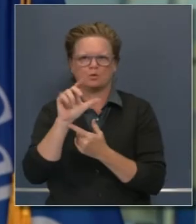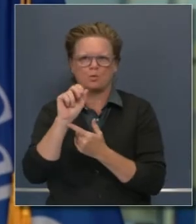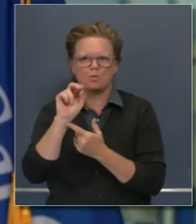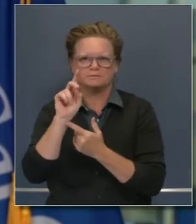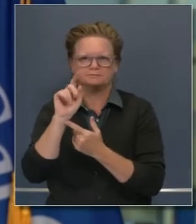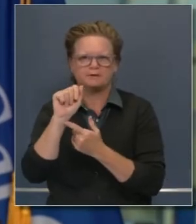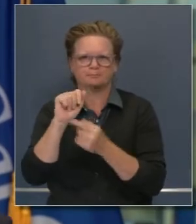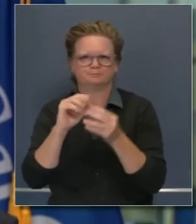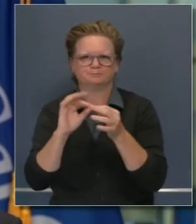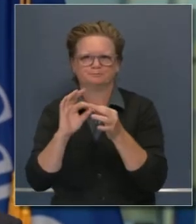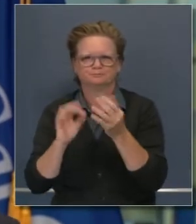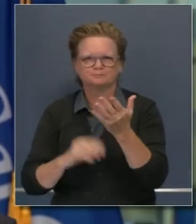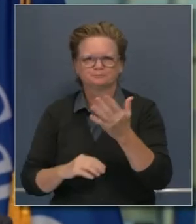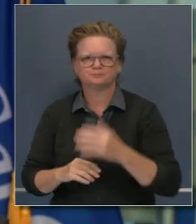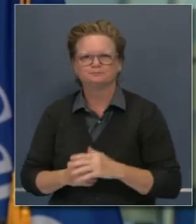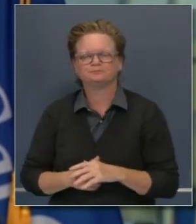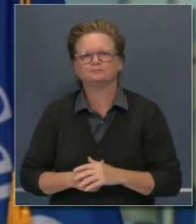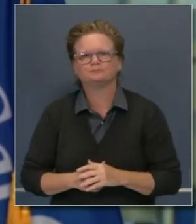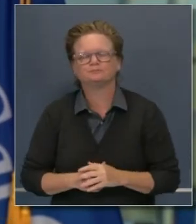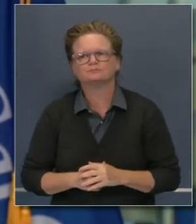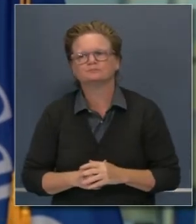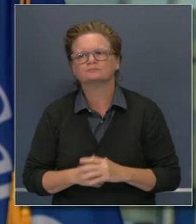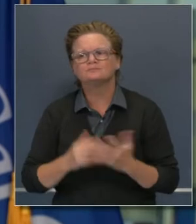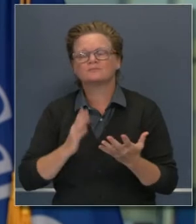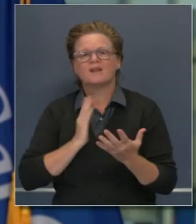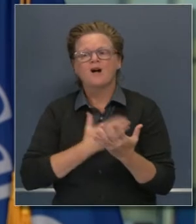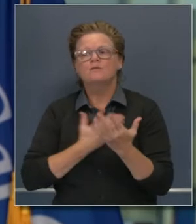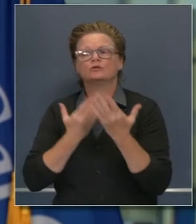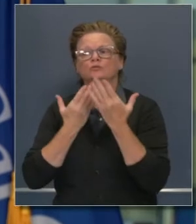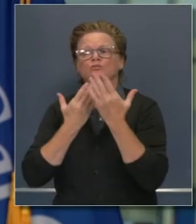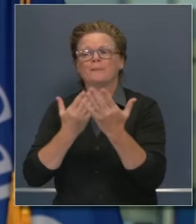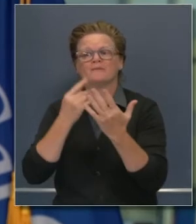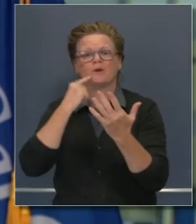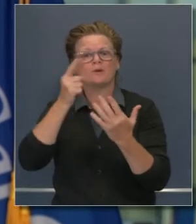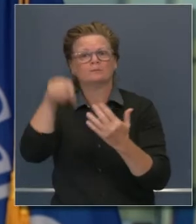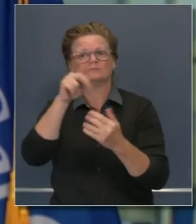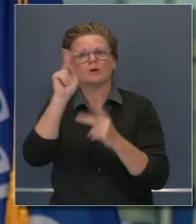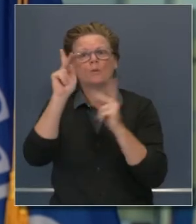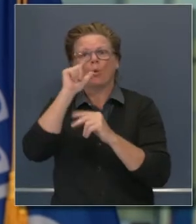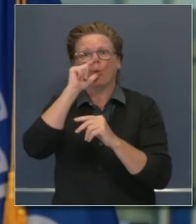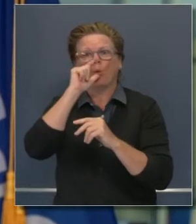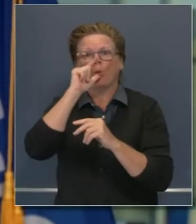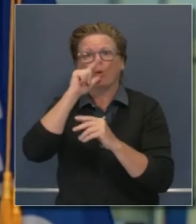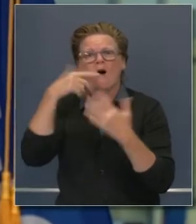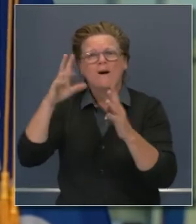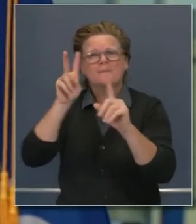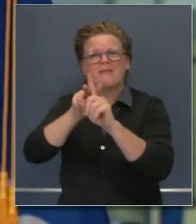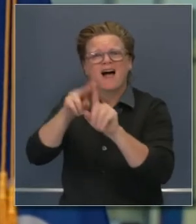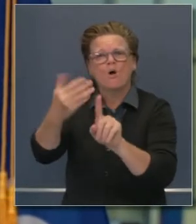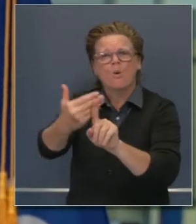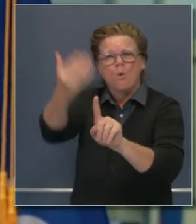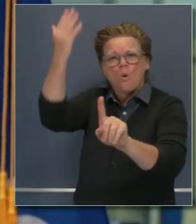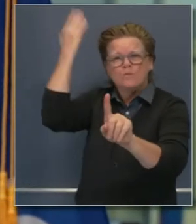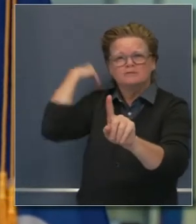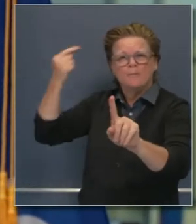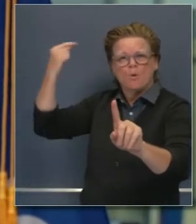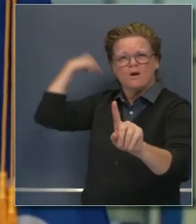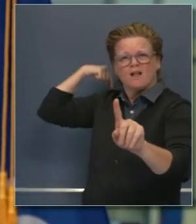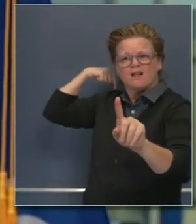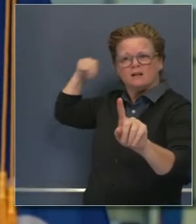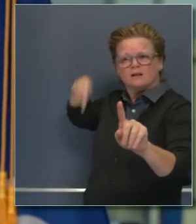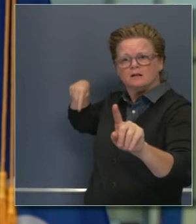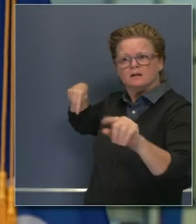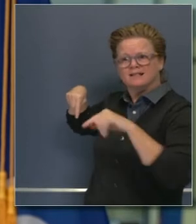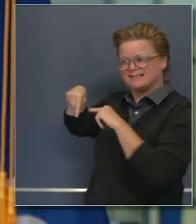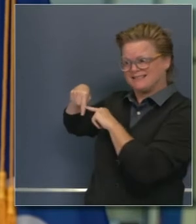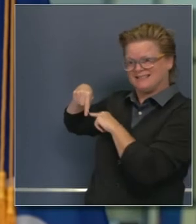gobernador. Estamos hablando de una recomendación para ver cómo podemos acelerar